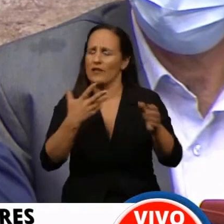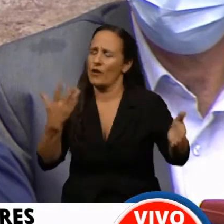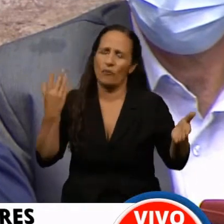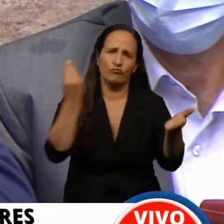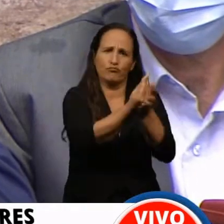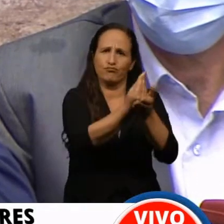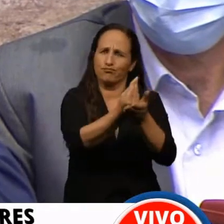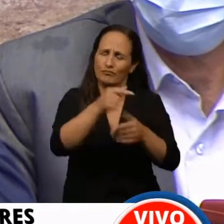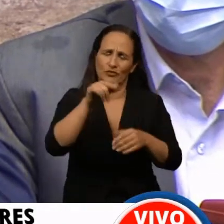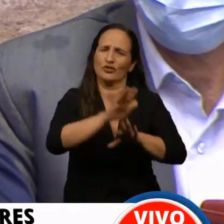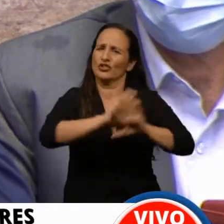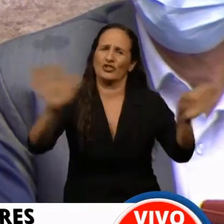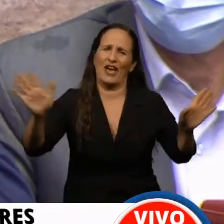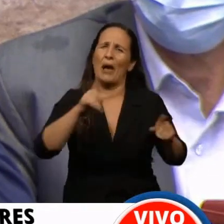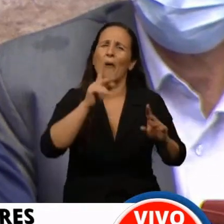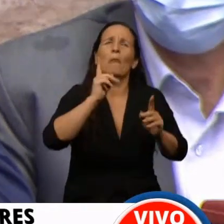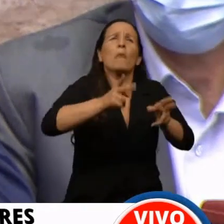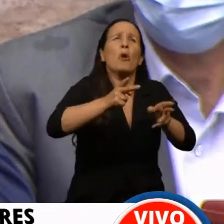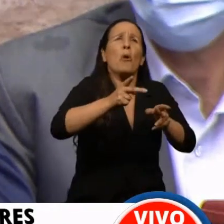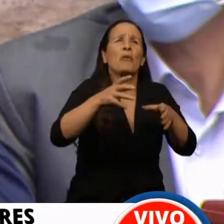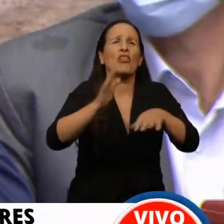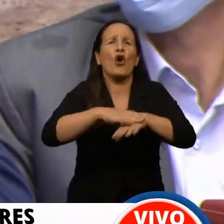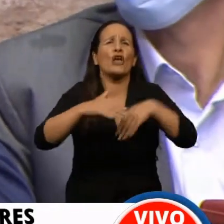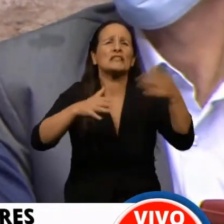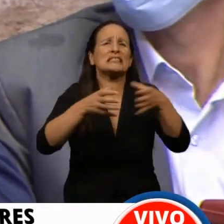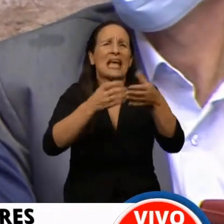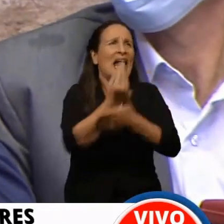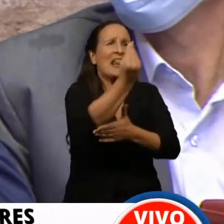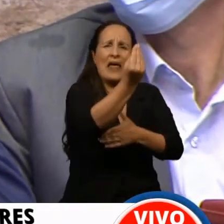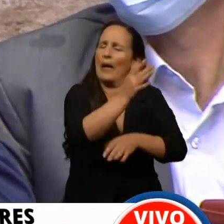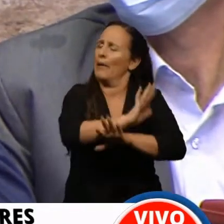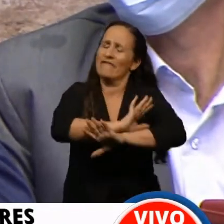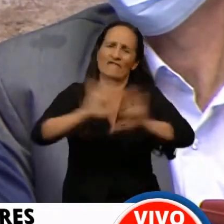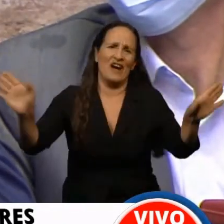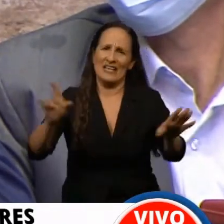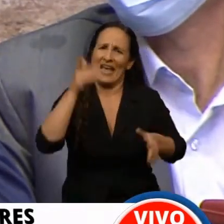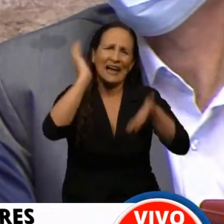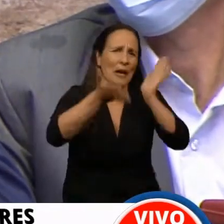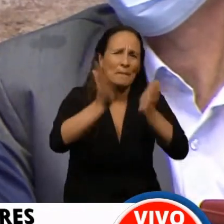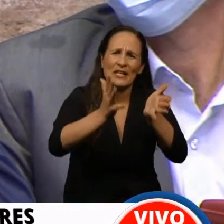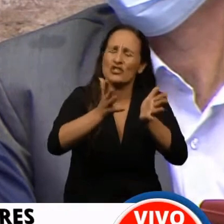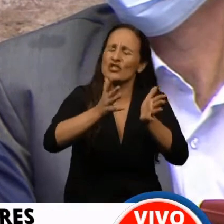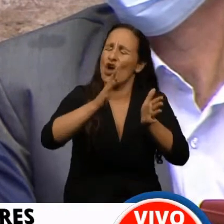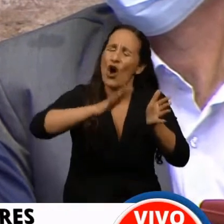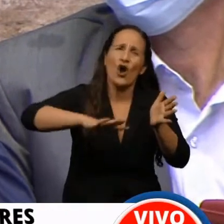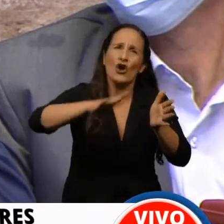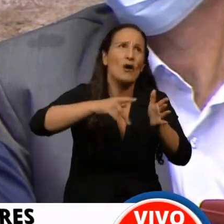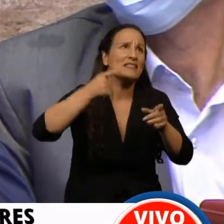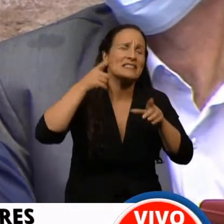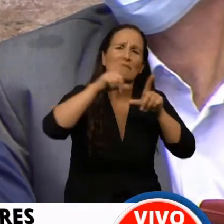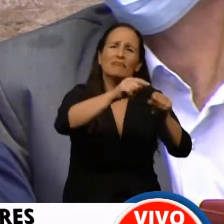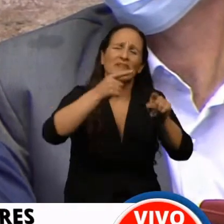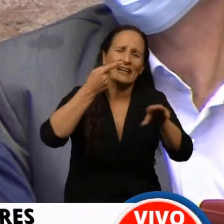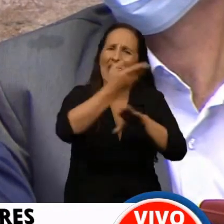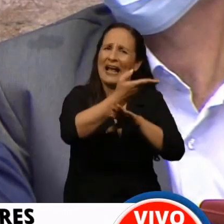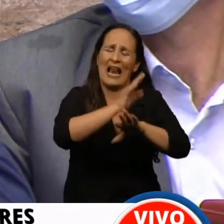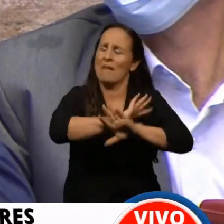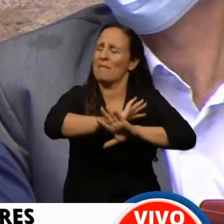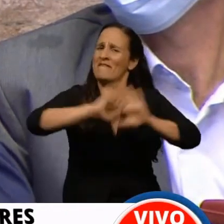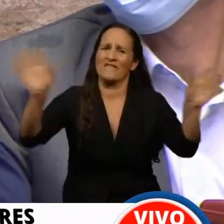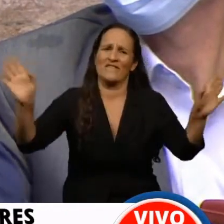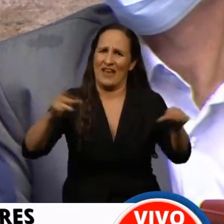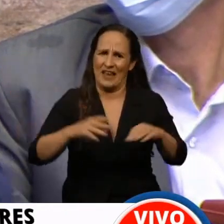Gastón Remy y se termine esa proscripción al Frente de Izquierda en la provincia de Jujuy y la represión a todos los que se enfrentan a sus políticas